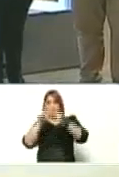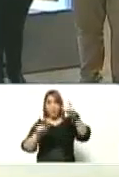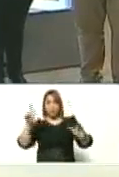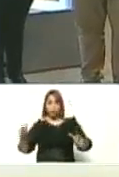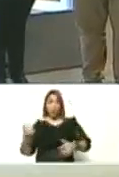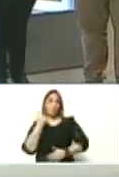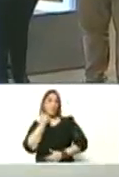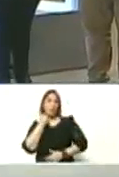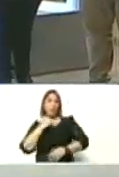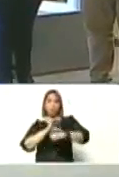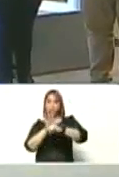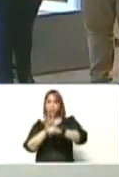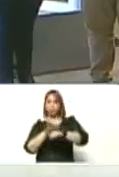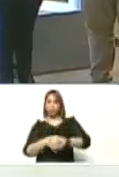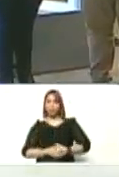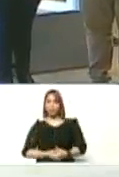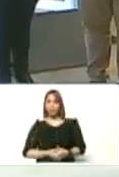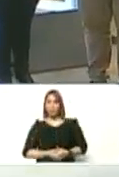activos